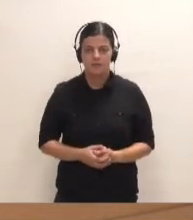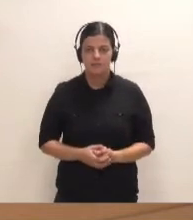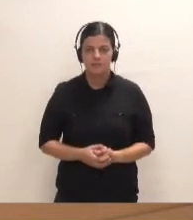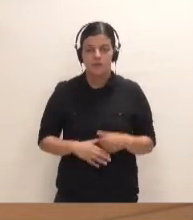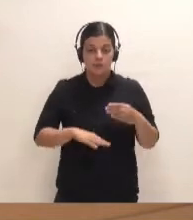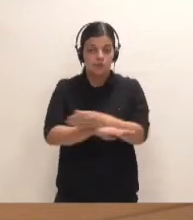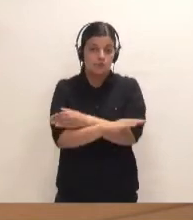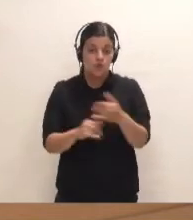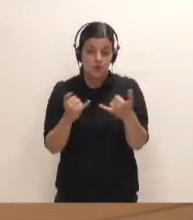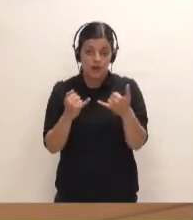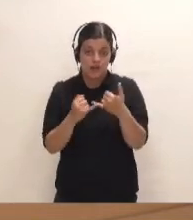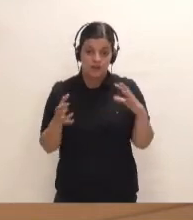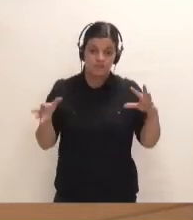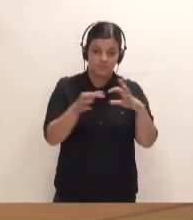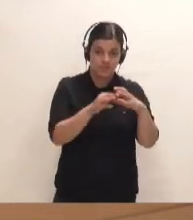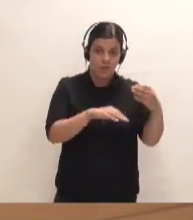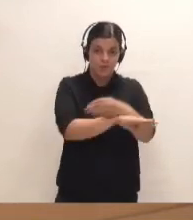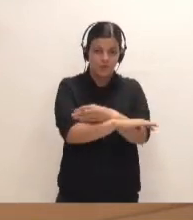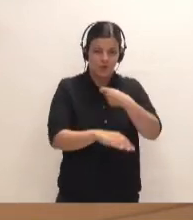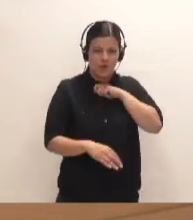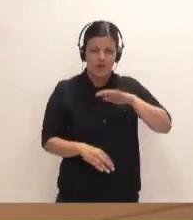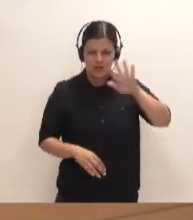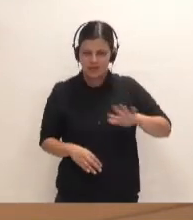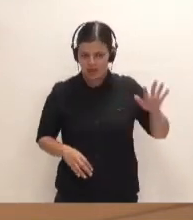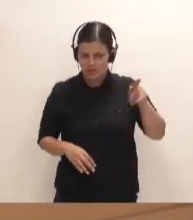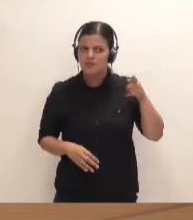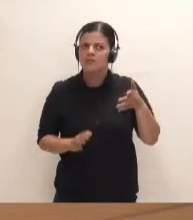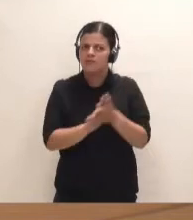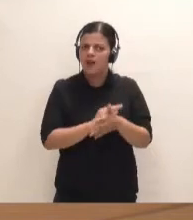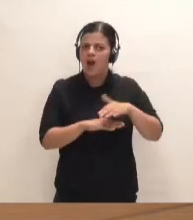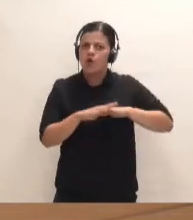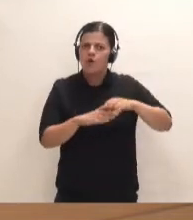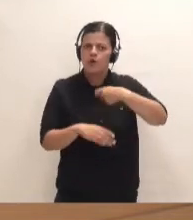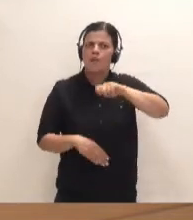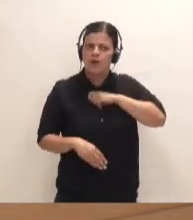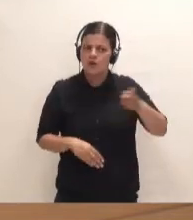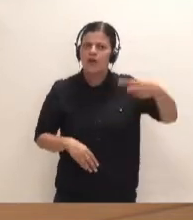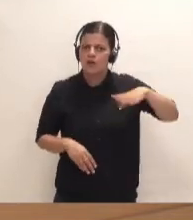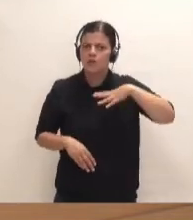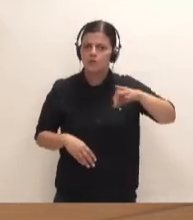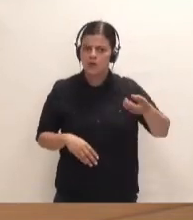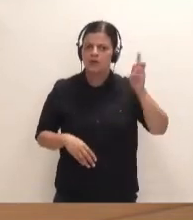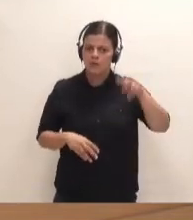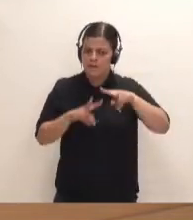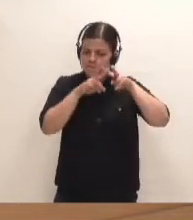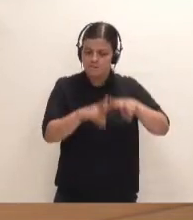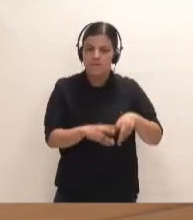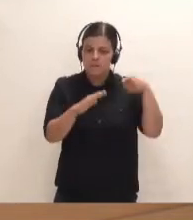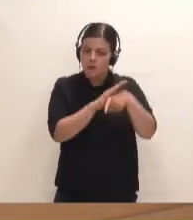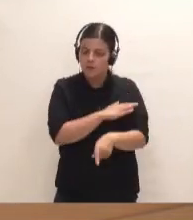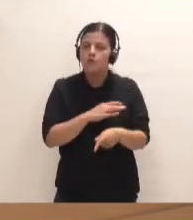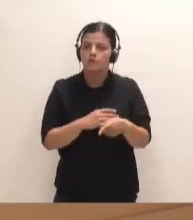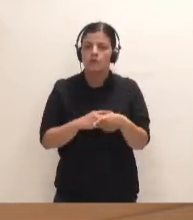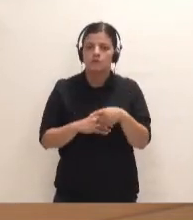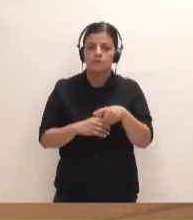Puertos de Tenerife pertenece a puertos del Estado. Es el gobierno español el que podía, hace tiempo, haber hecho un análisis profundo del puerto de los cristianos y